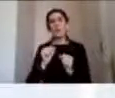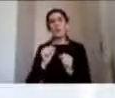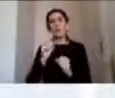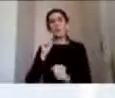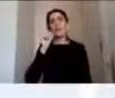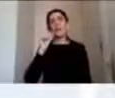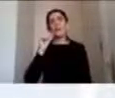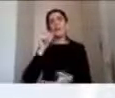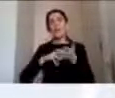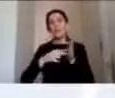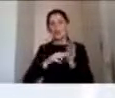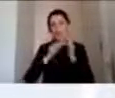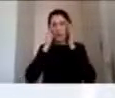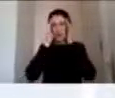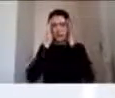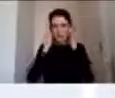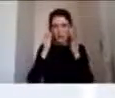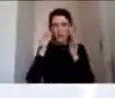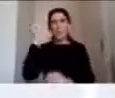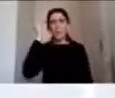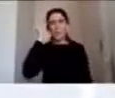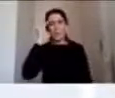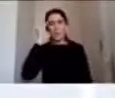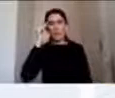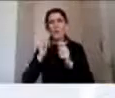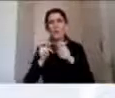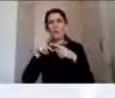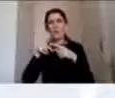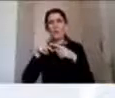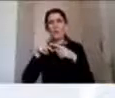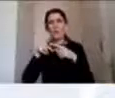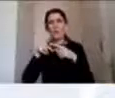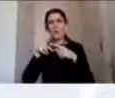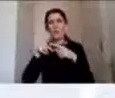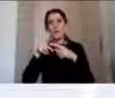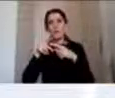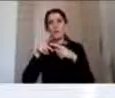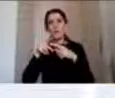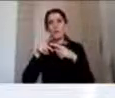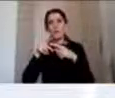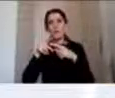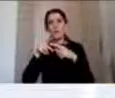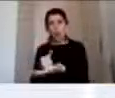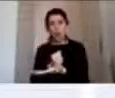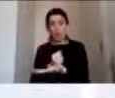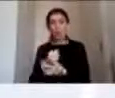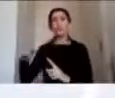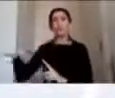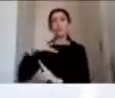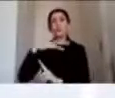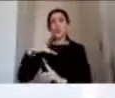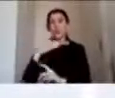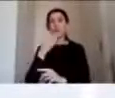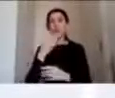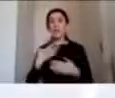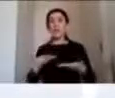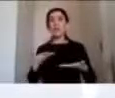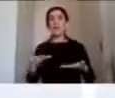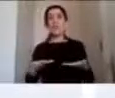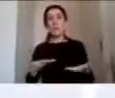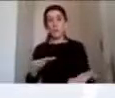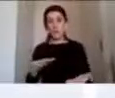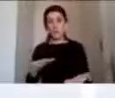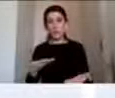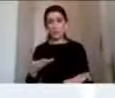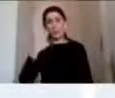memoria funciones ejecutivas habilidades motoras logro académico ámbito social y comportamiento sin